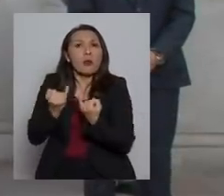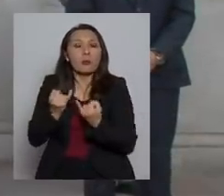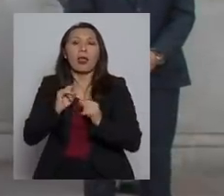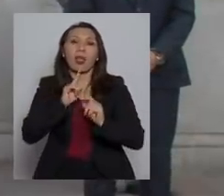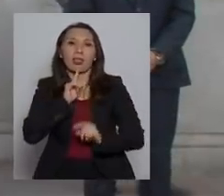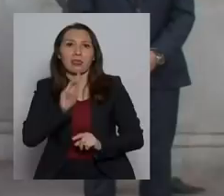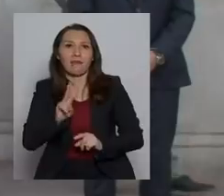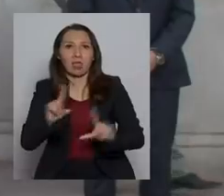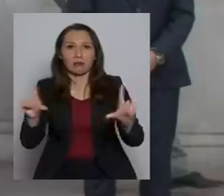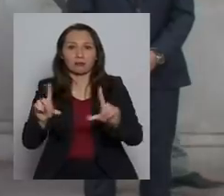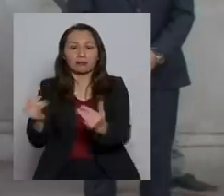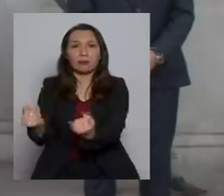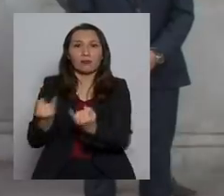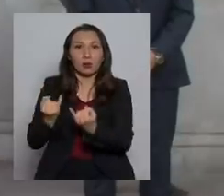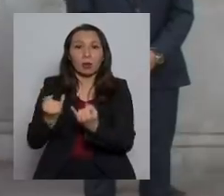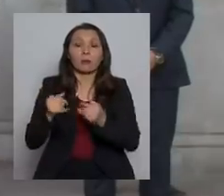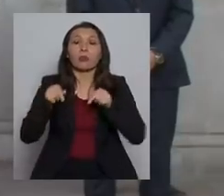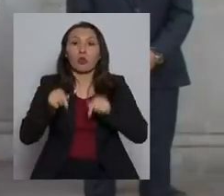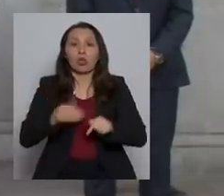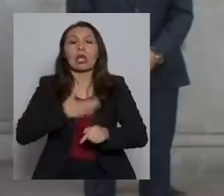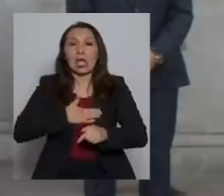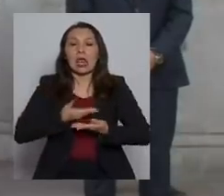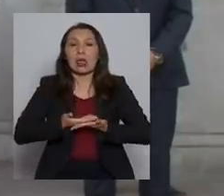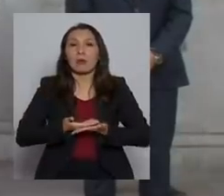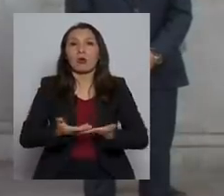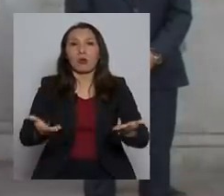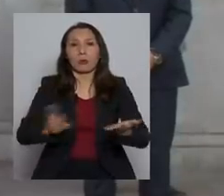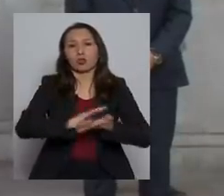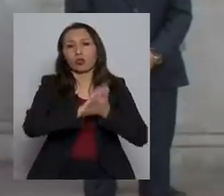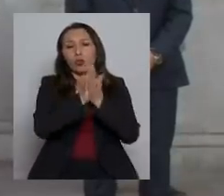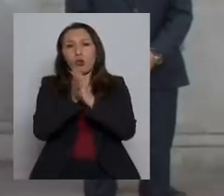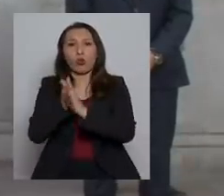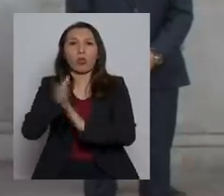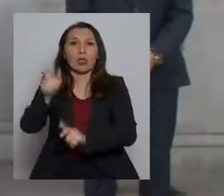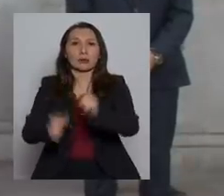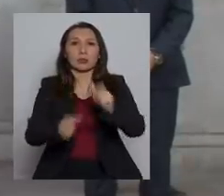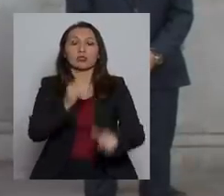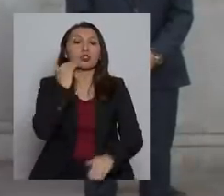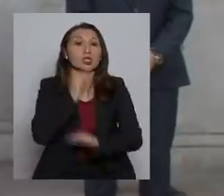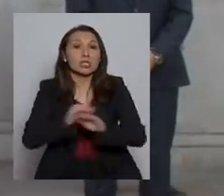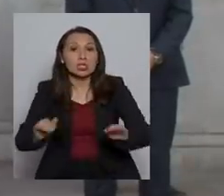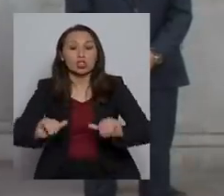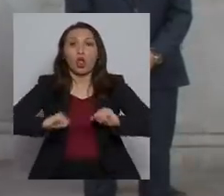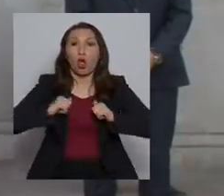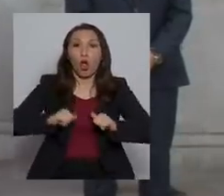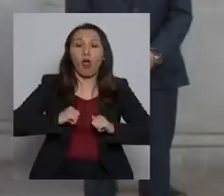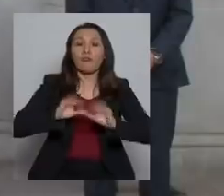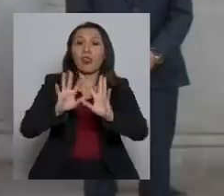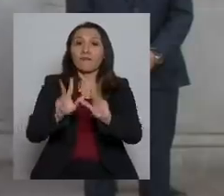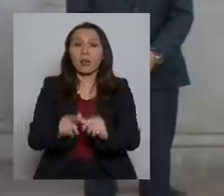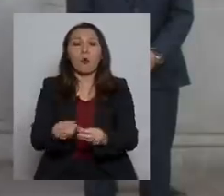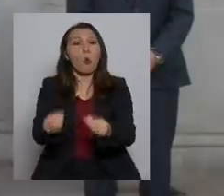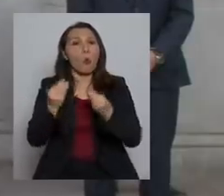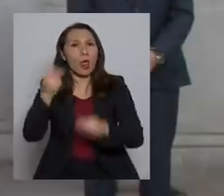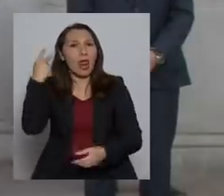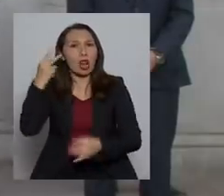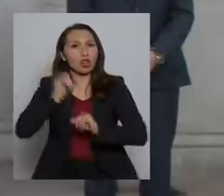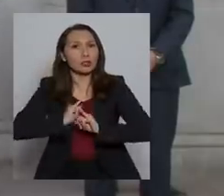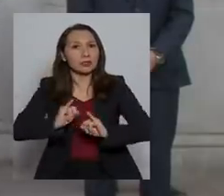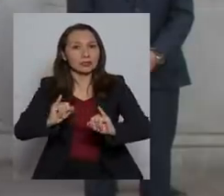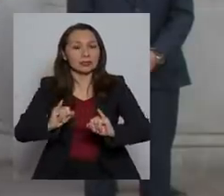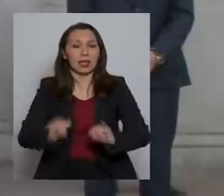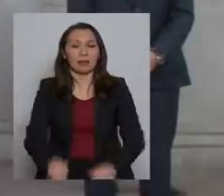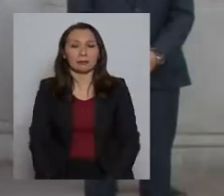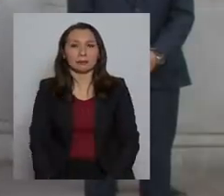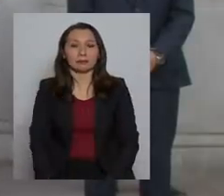la televisión. Y hoy queremos compartir con todos nuestros niños, jóvenes y familias una muy buena noticia.